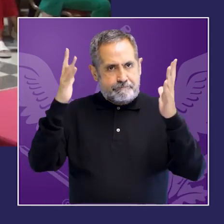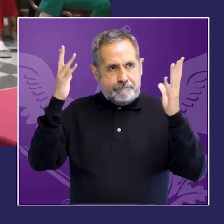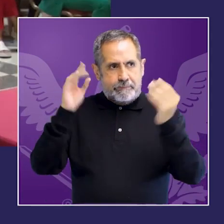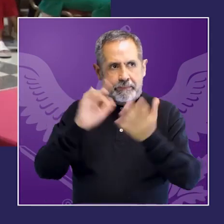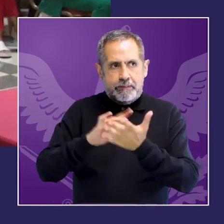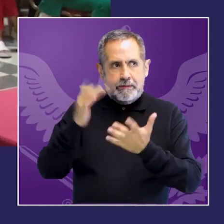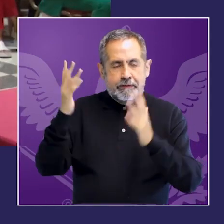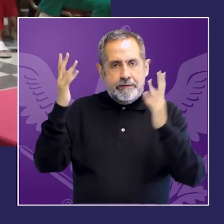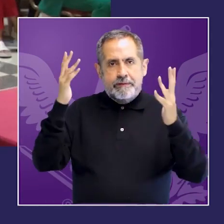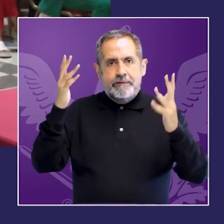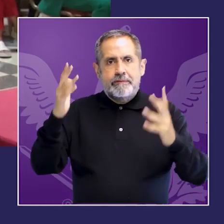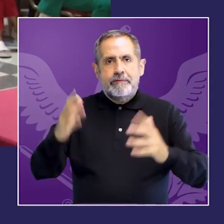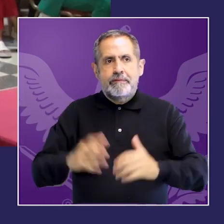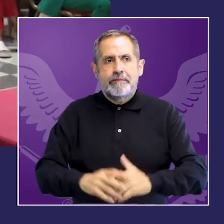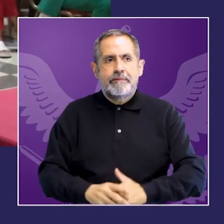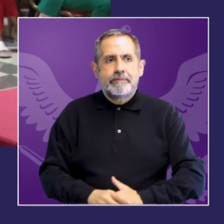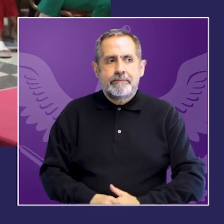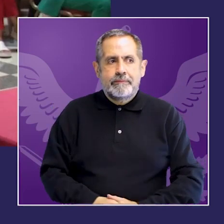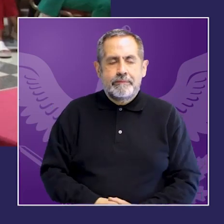muchas gracias